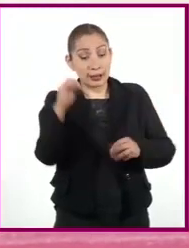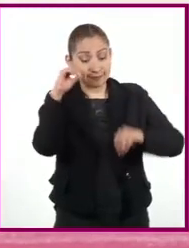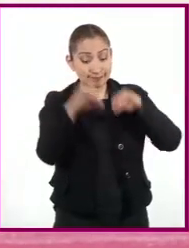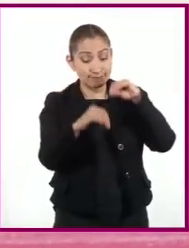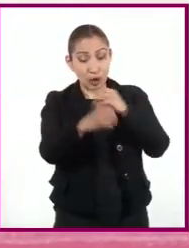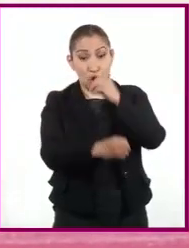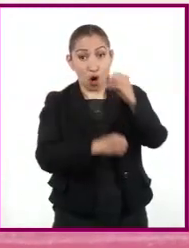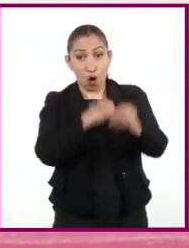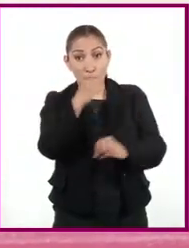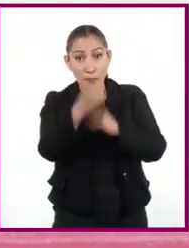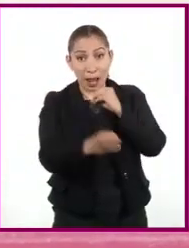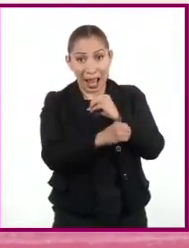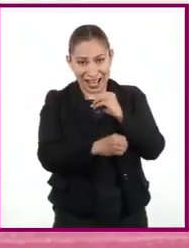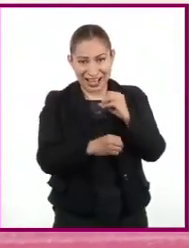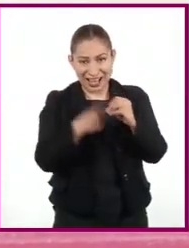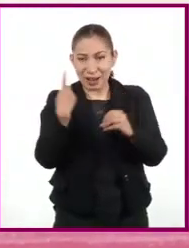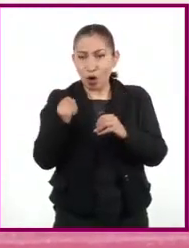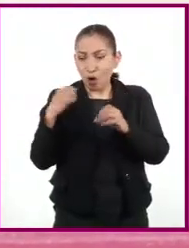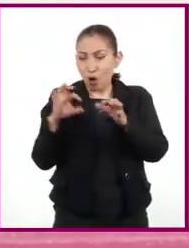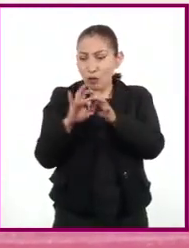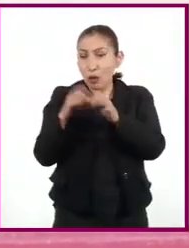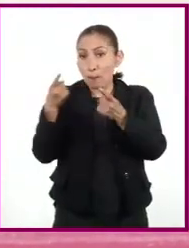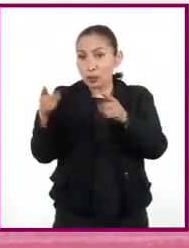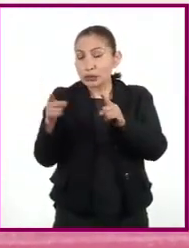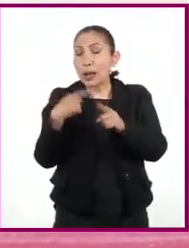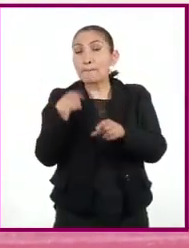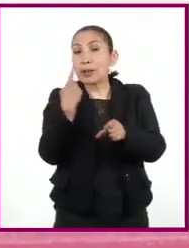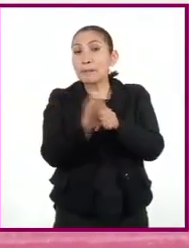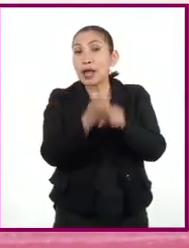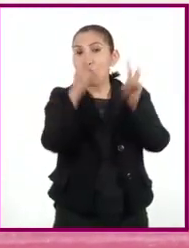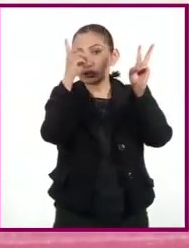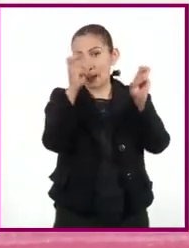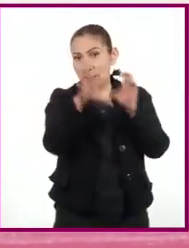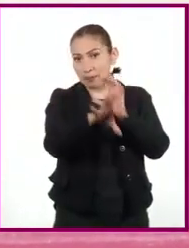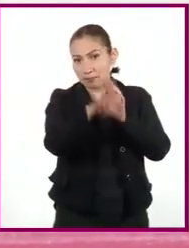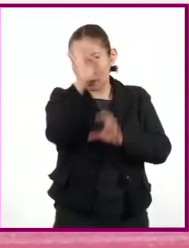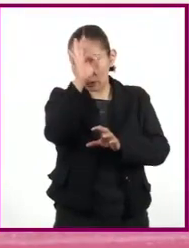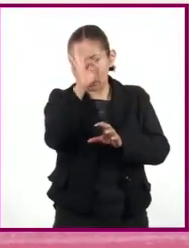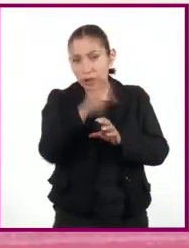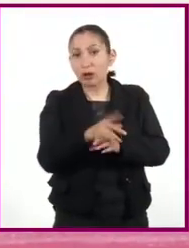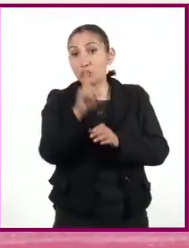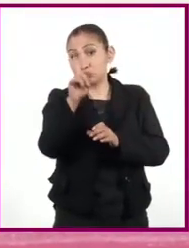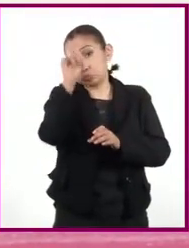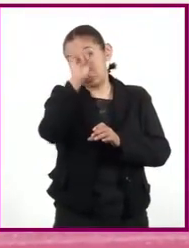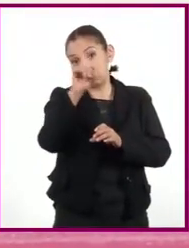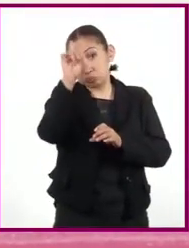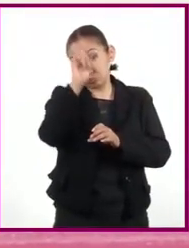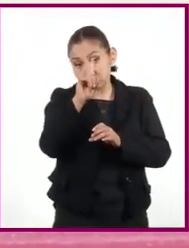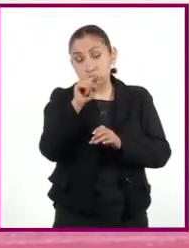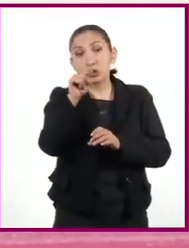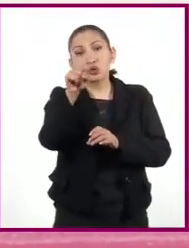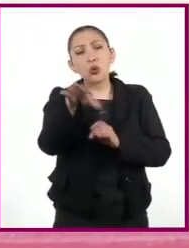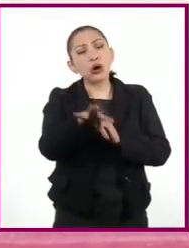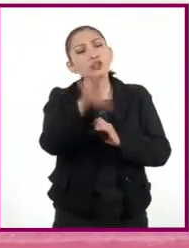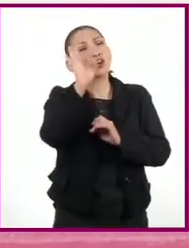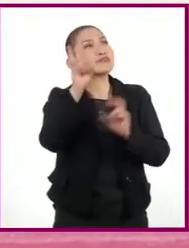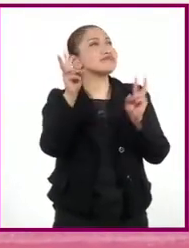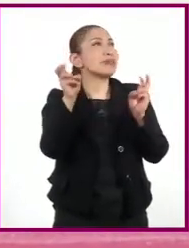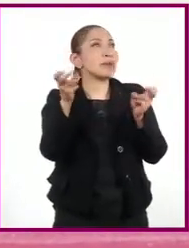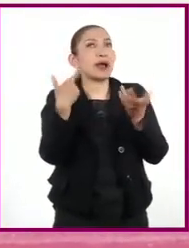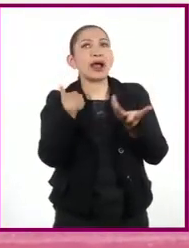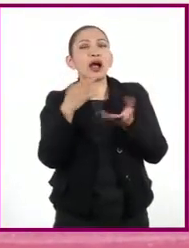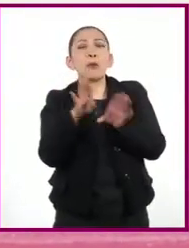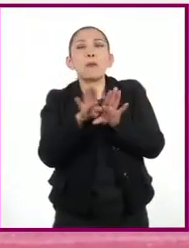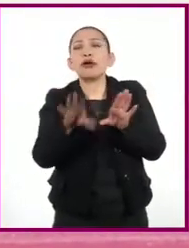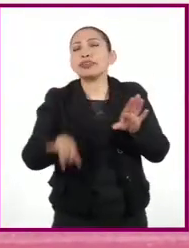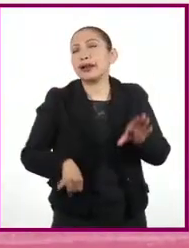obra escénica musical, lo primero que tienen que hacer es elegir un tema. Lo más recomendable es que seleccionen un tema que les